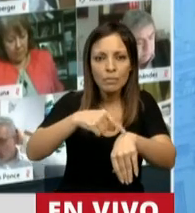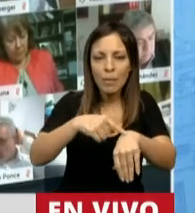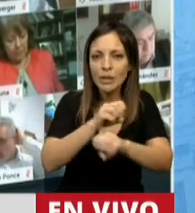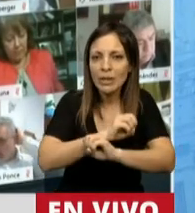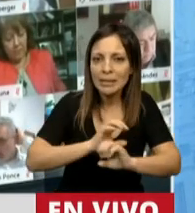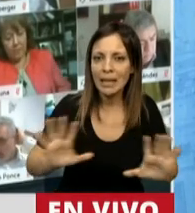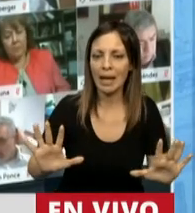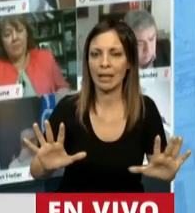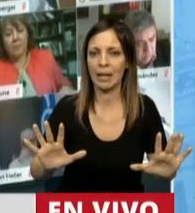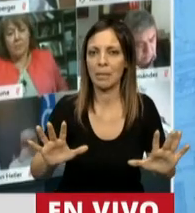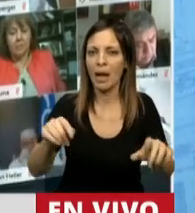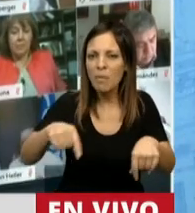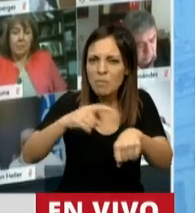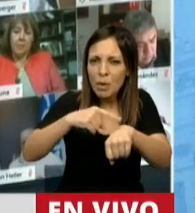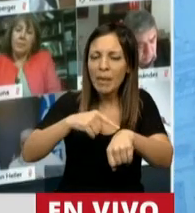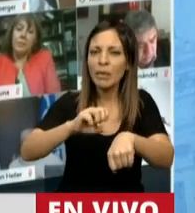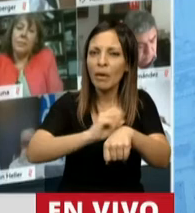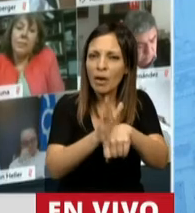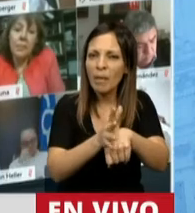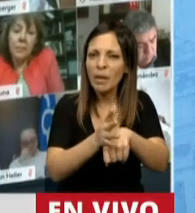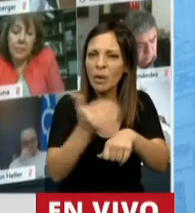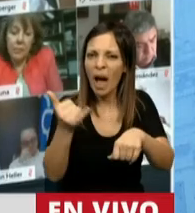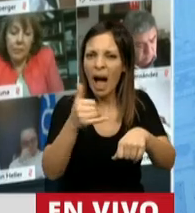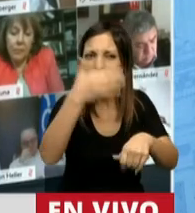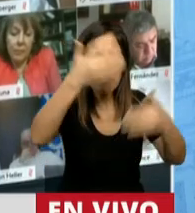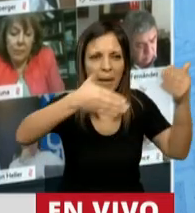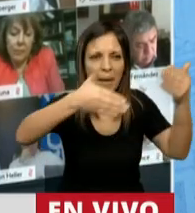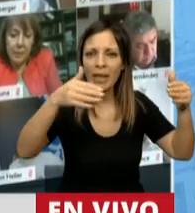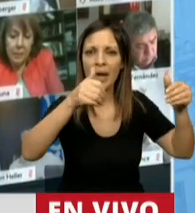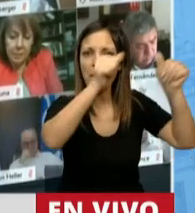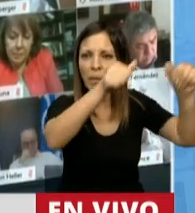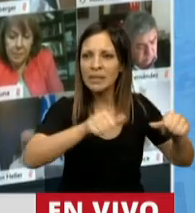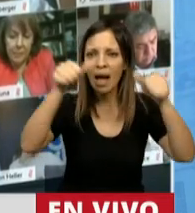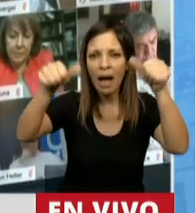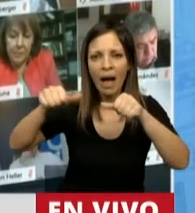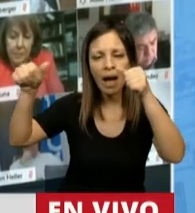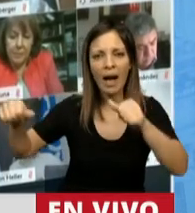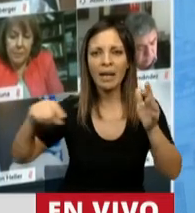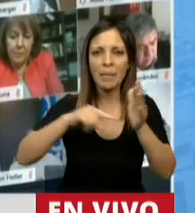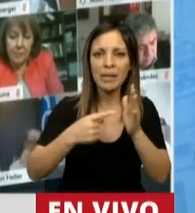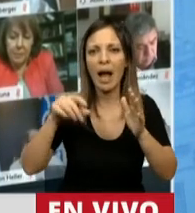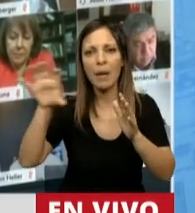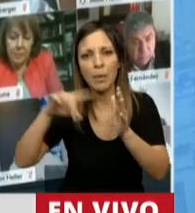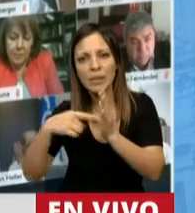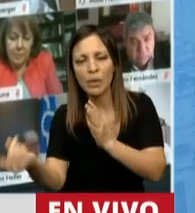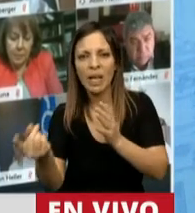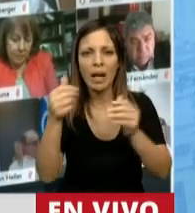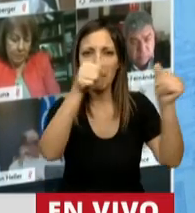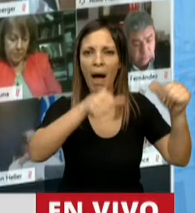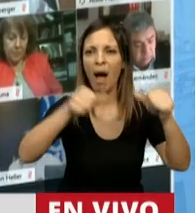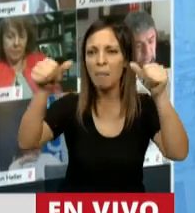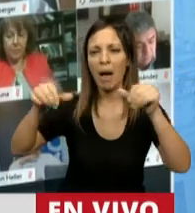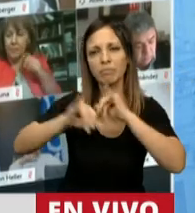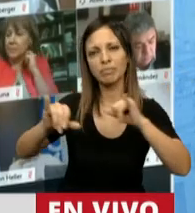crisis, en medio de la pandemia, empapelando Capital Federal, Provincia de Buenos Aires y tantos otros distritos con